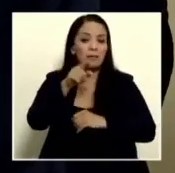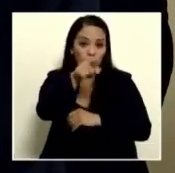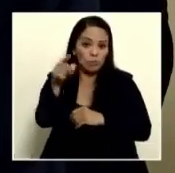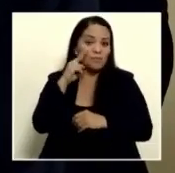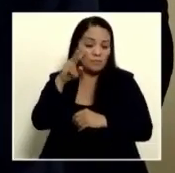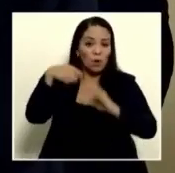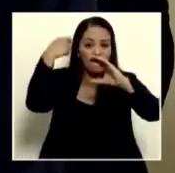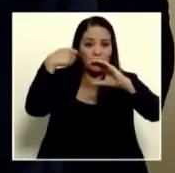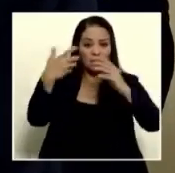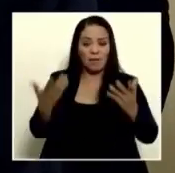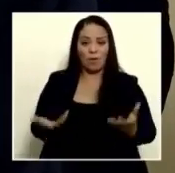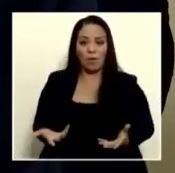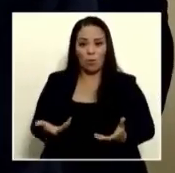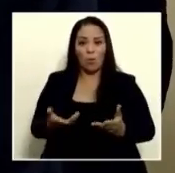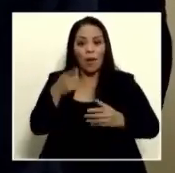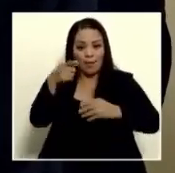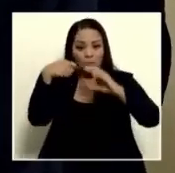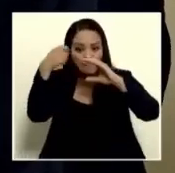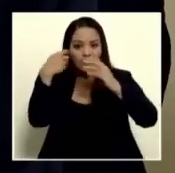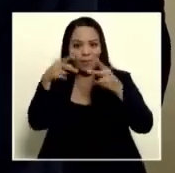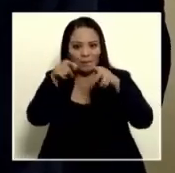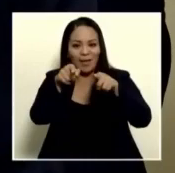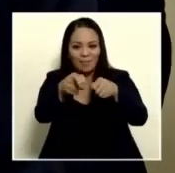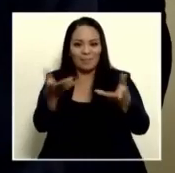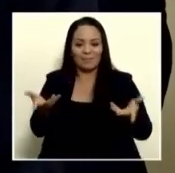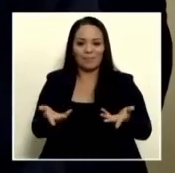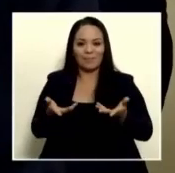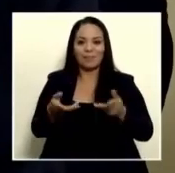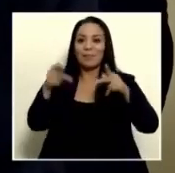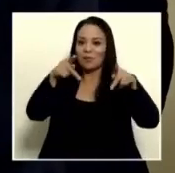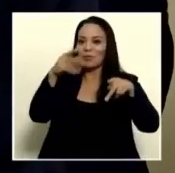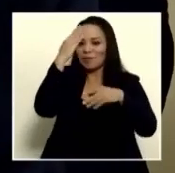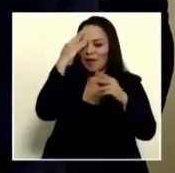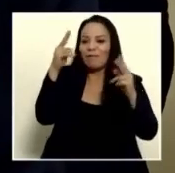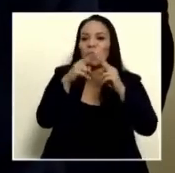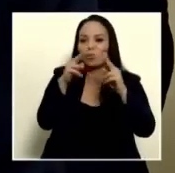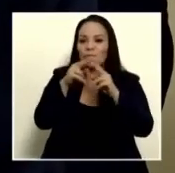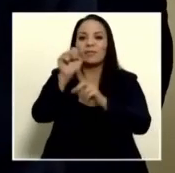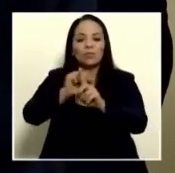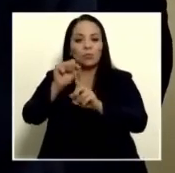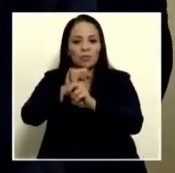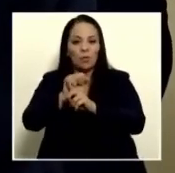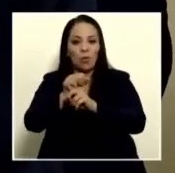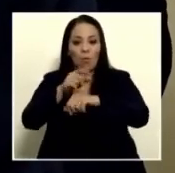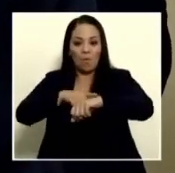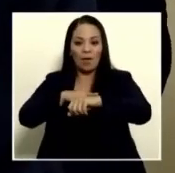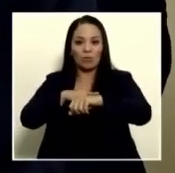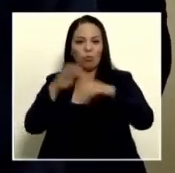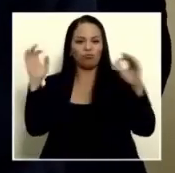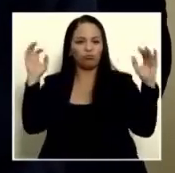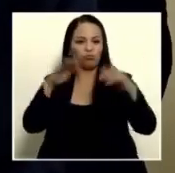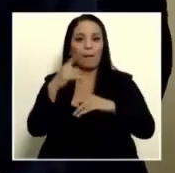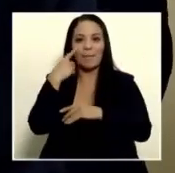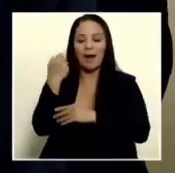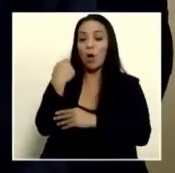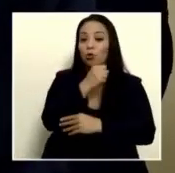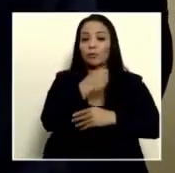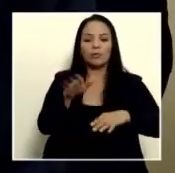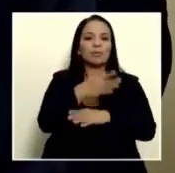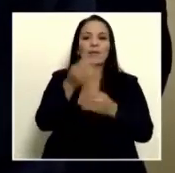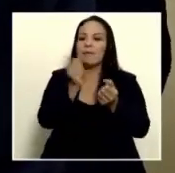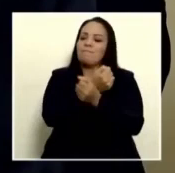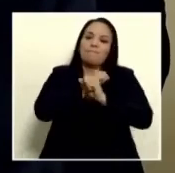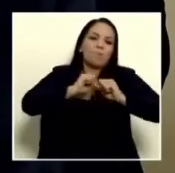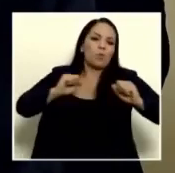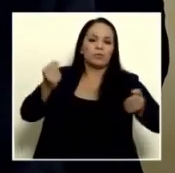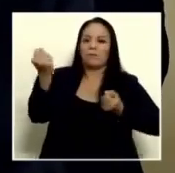ver. Estas son tomas que se han realizado, pero los que conocen la situación en los conciertos saben que es imposible que una